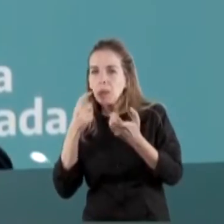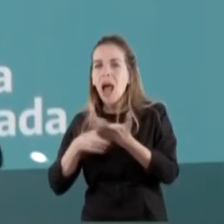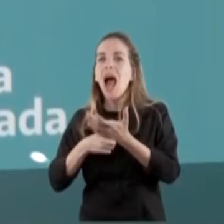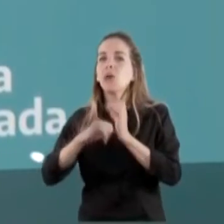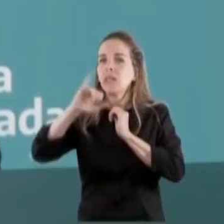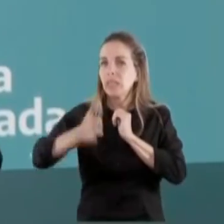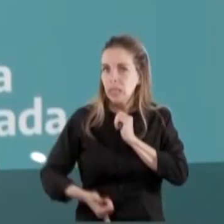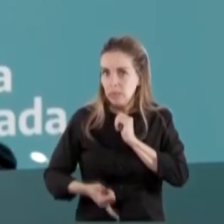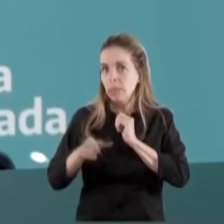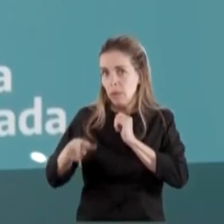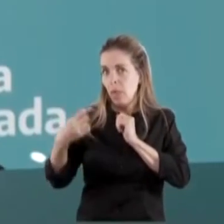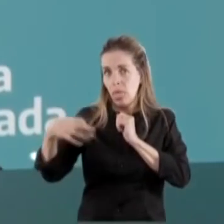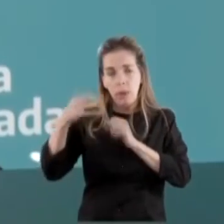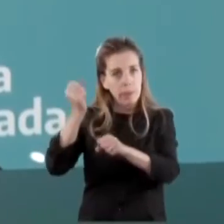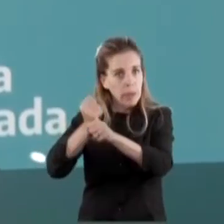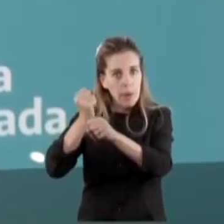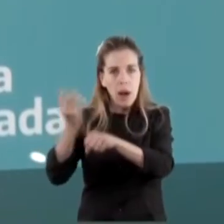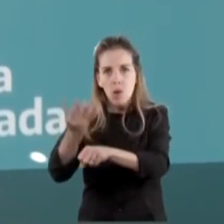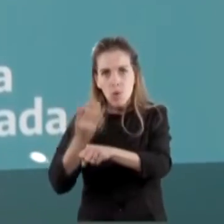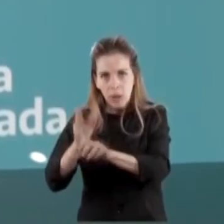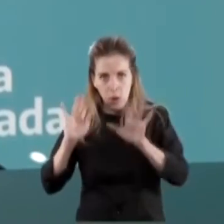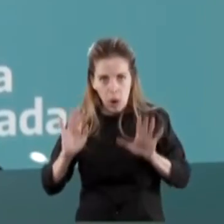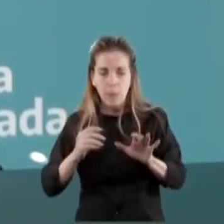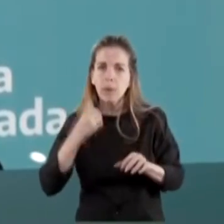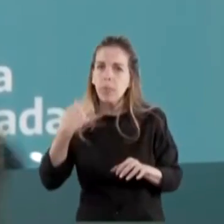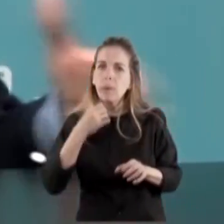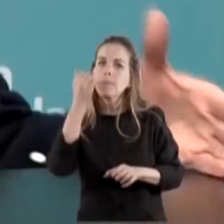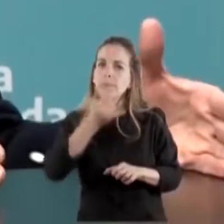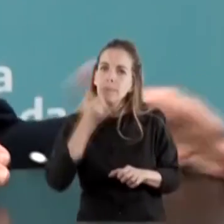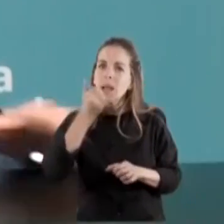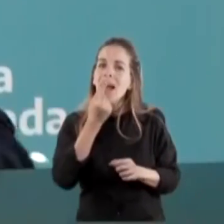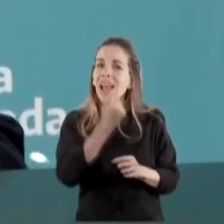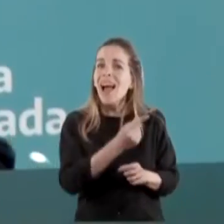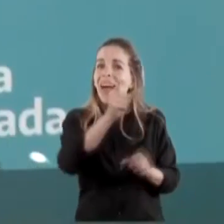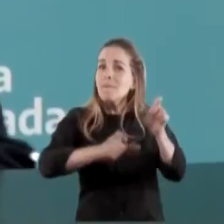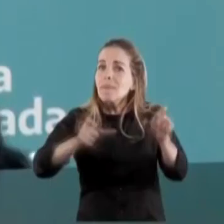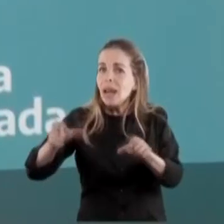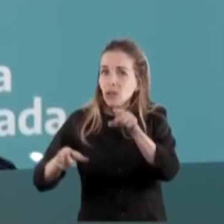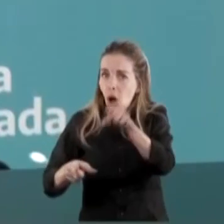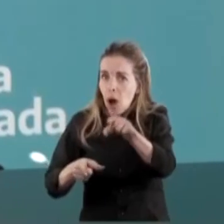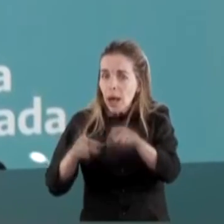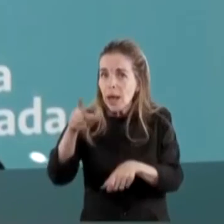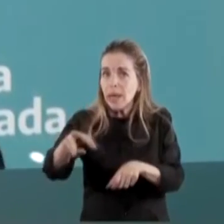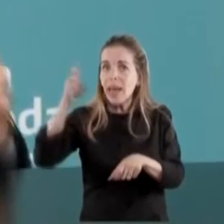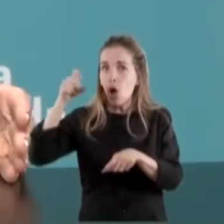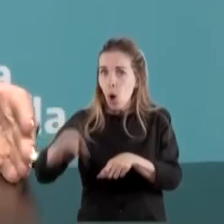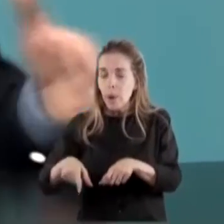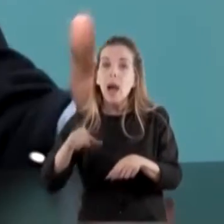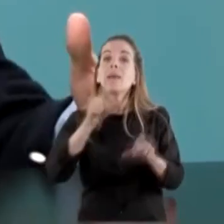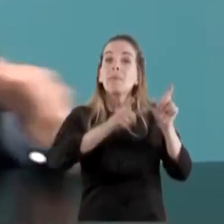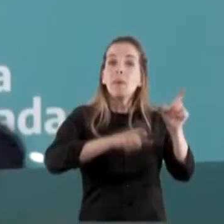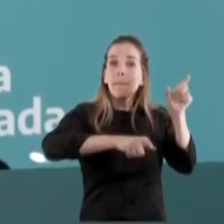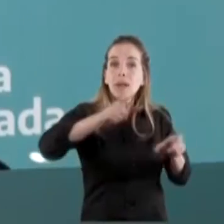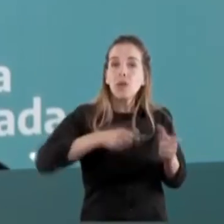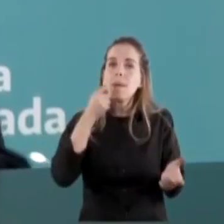a auditar, porque en definitiva hay que contarle a cada argentina y a cada argentino que invierte los recursos a partir de sus impuestos, dónde esos